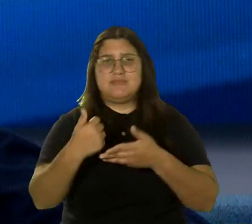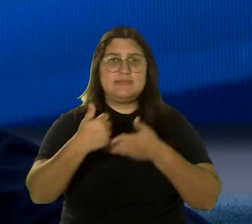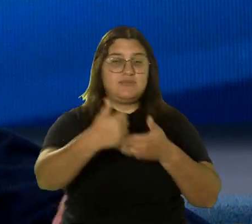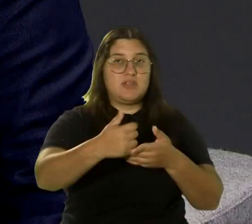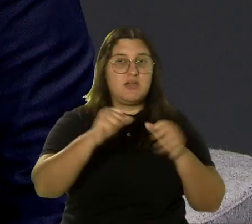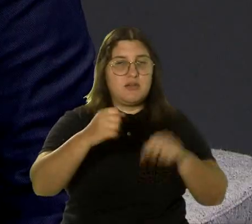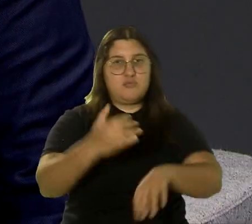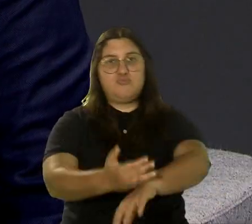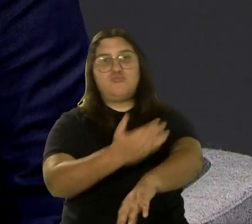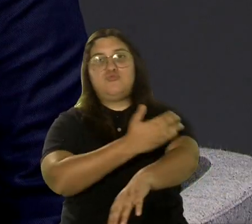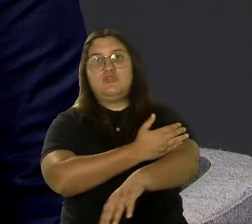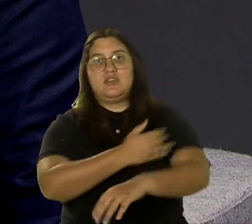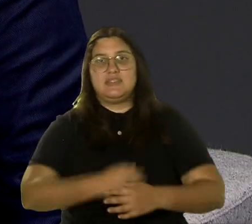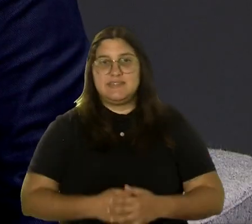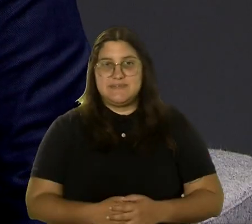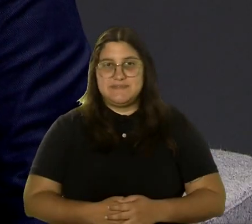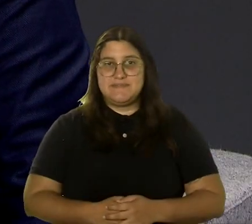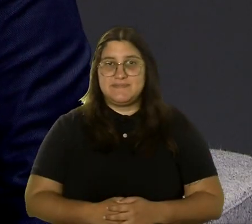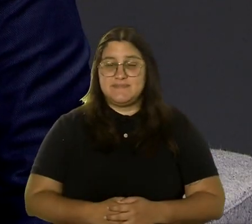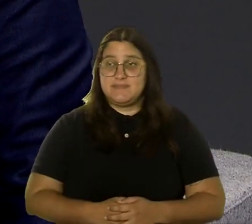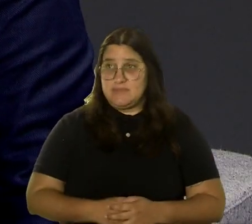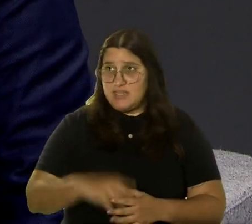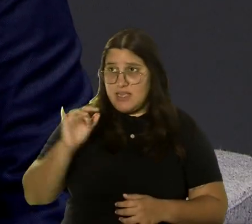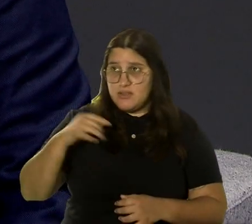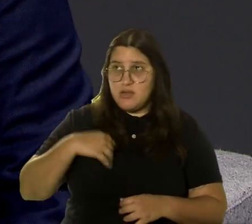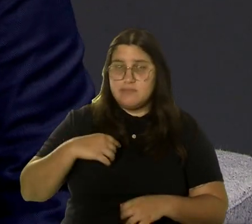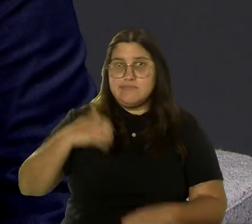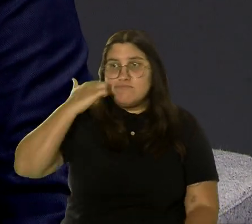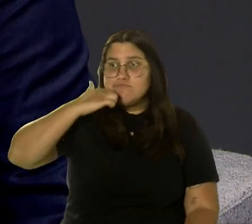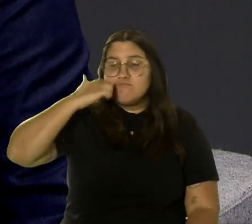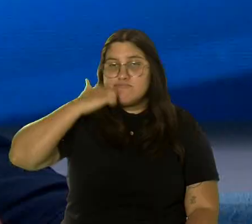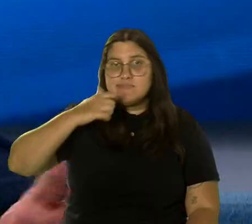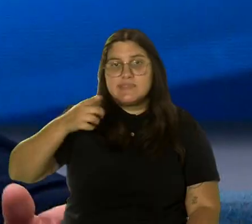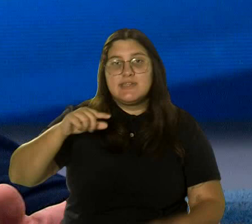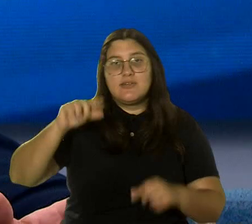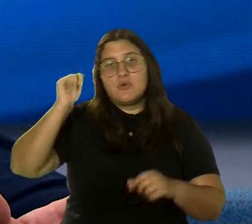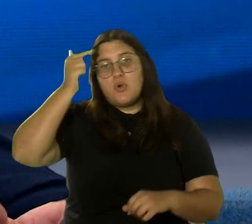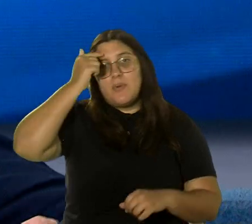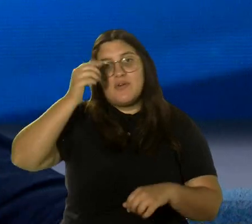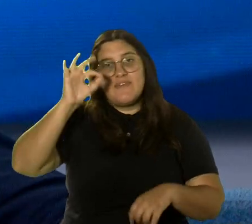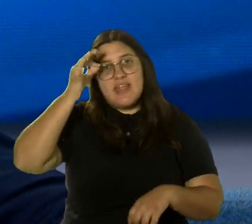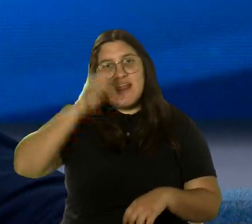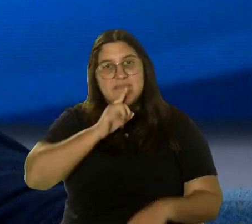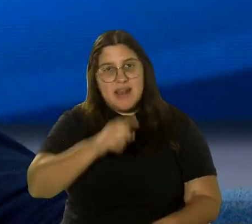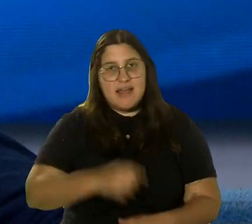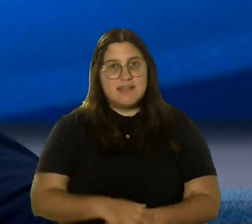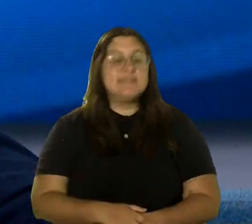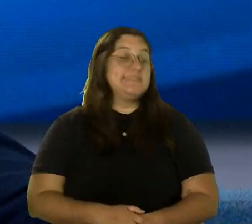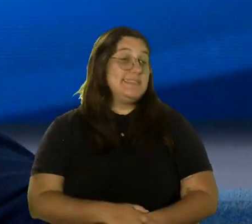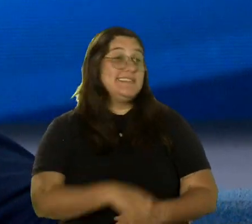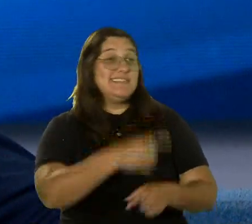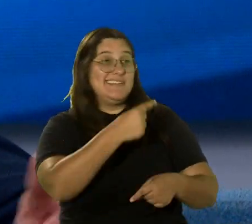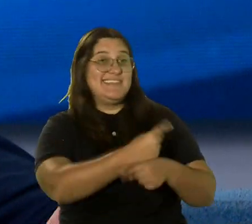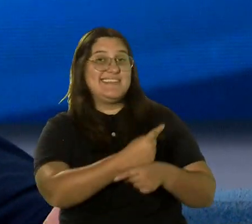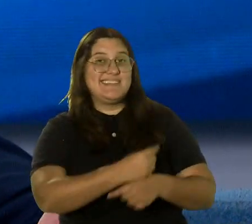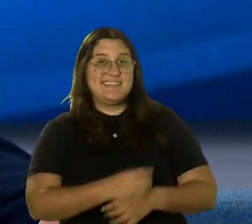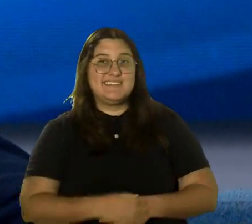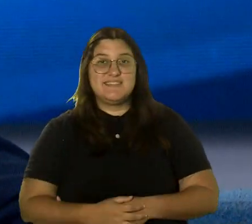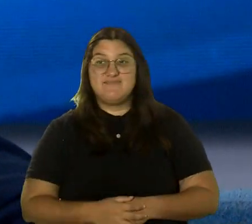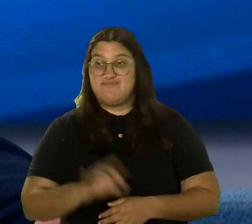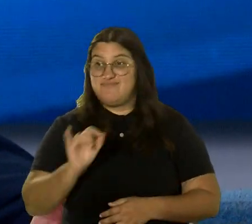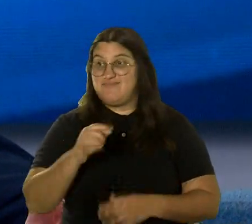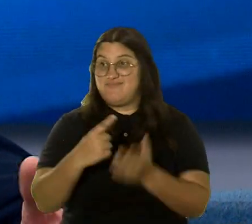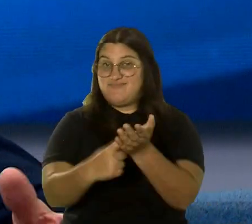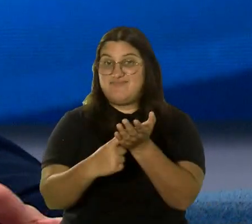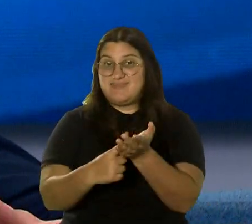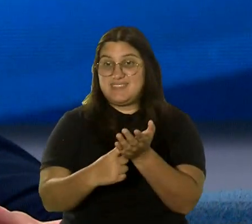eficiente con tu mercadeo. Y ya eso es de día a día con el gobierno federal. Eso es así, eso es así. Se va a hablar sobre los incentivos.